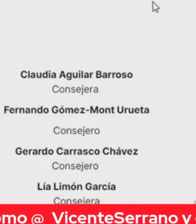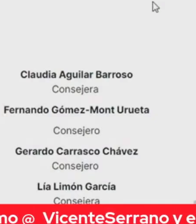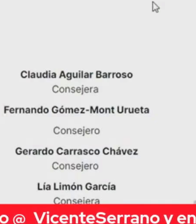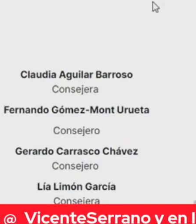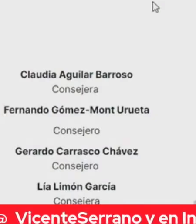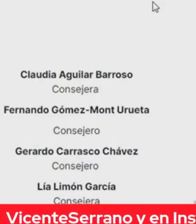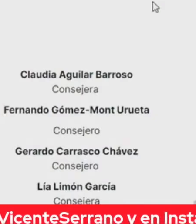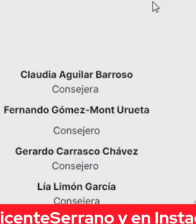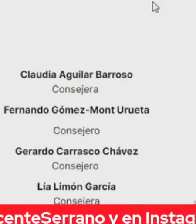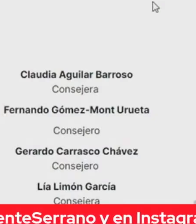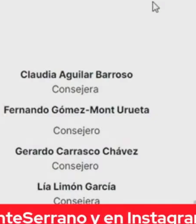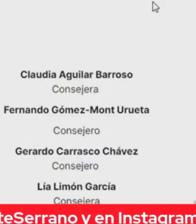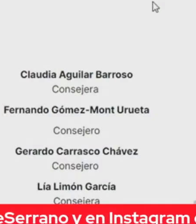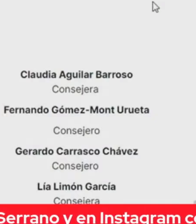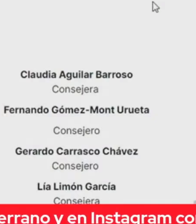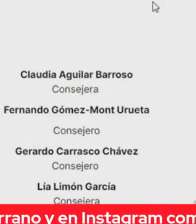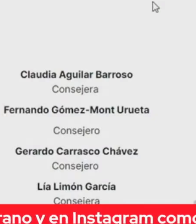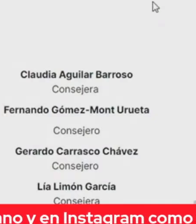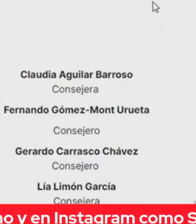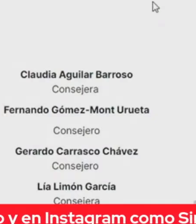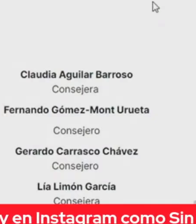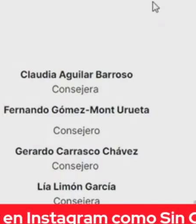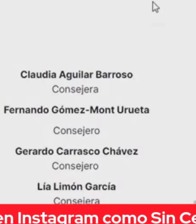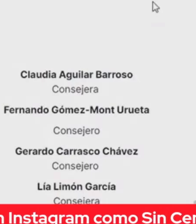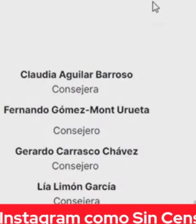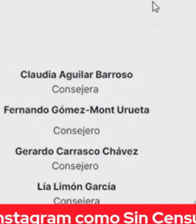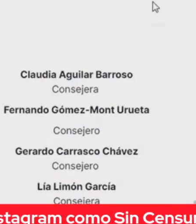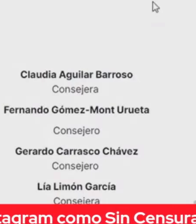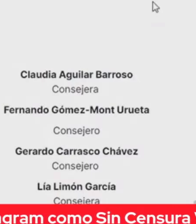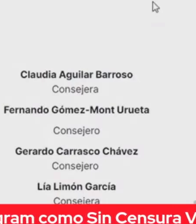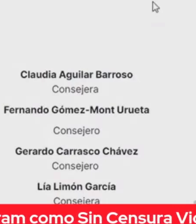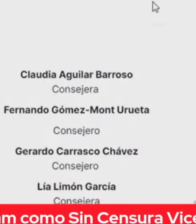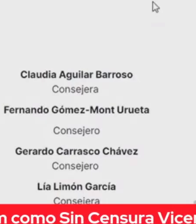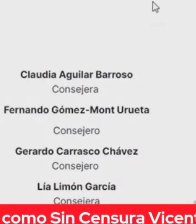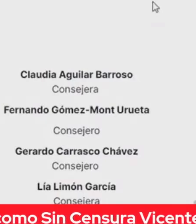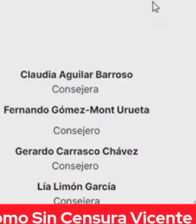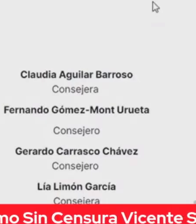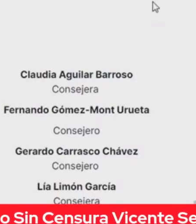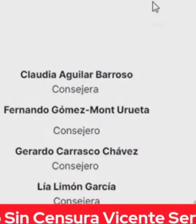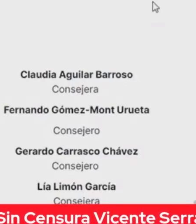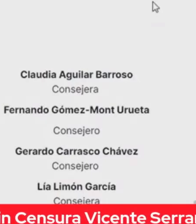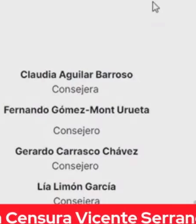nada más que le siguen dando.